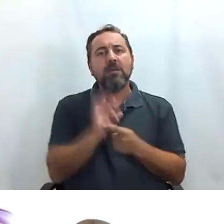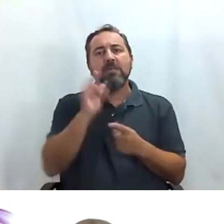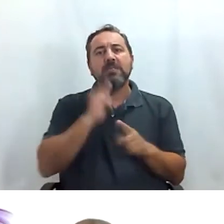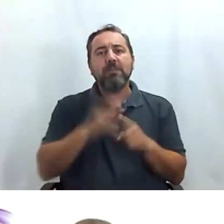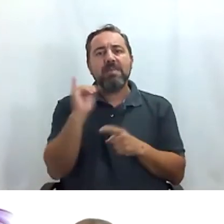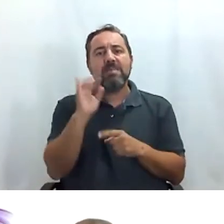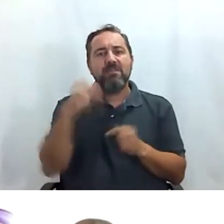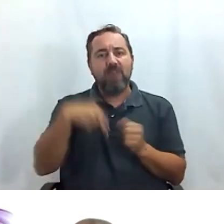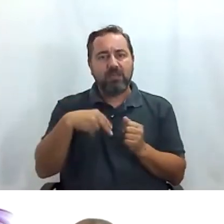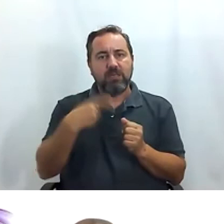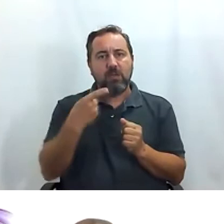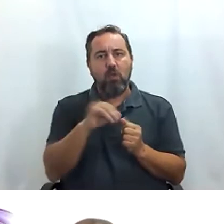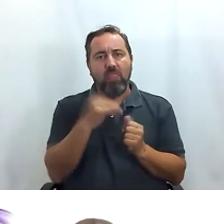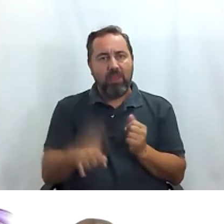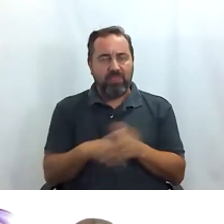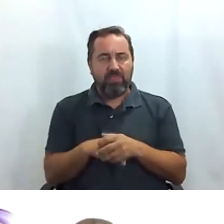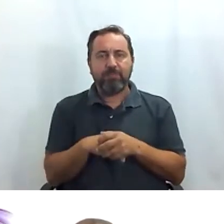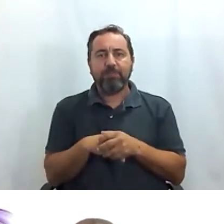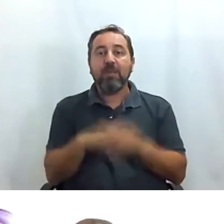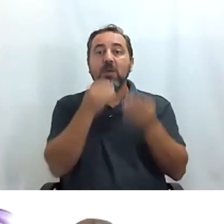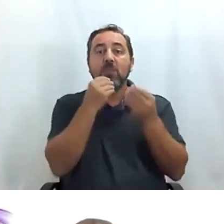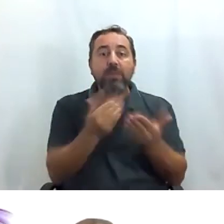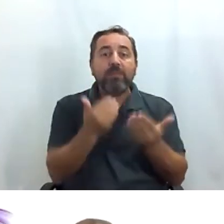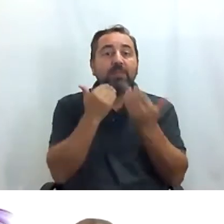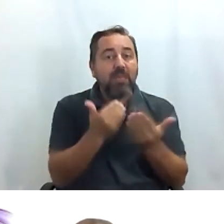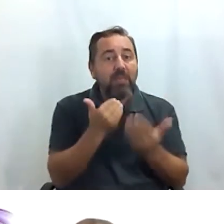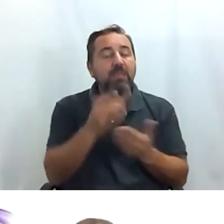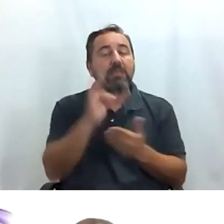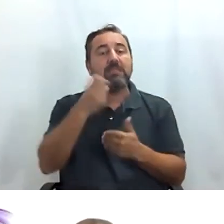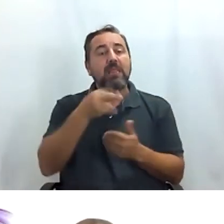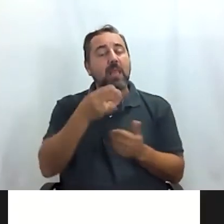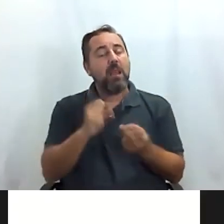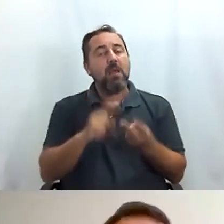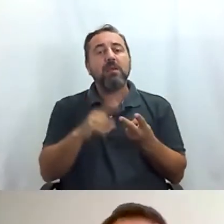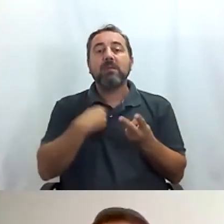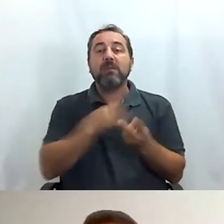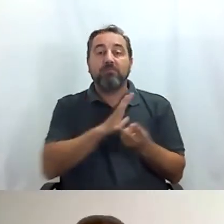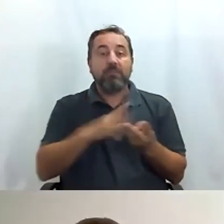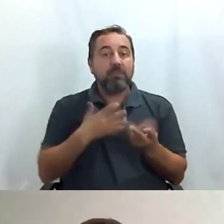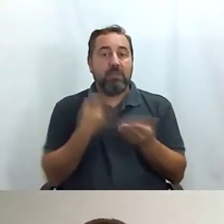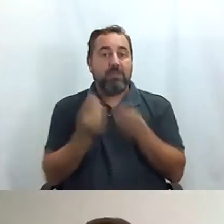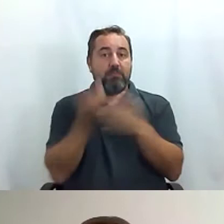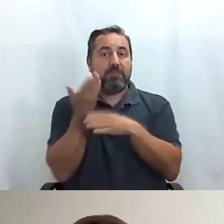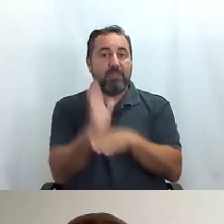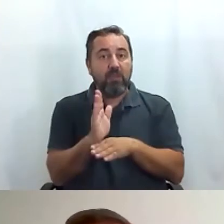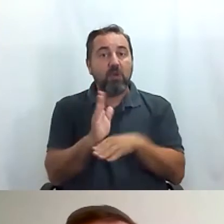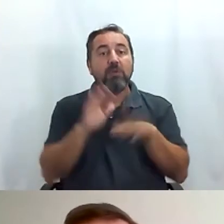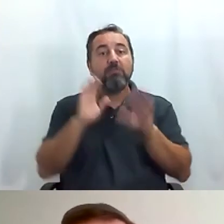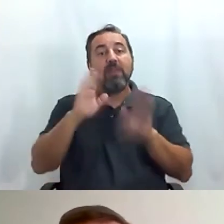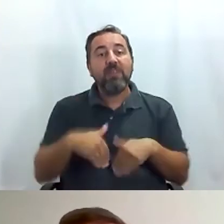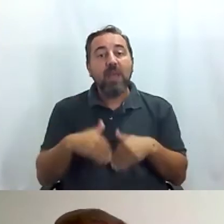González. Muy bien, muchas gracias, Tatiana. Pues teníamos previsto que yo hacía una presentación y Almudena al final